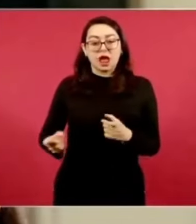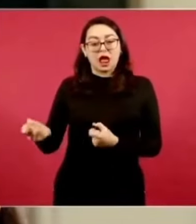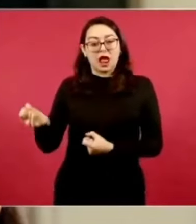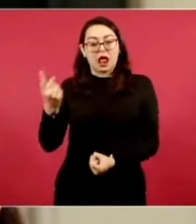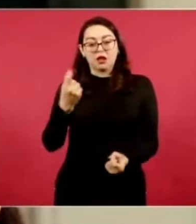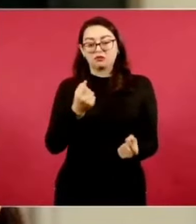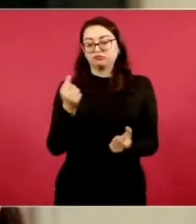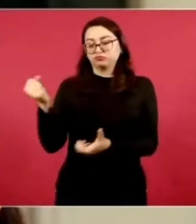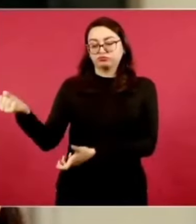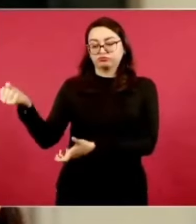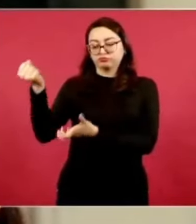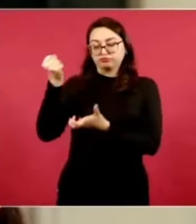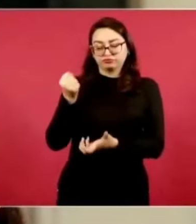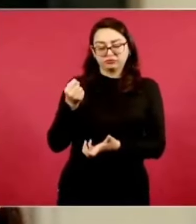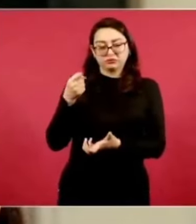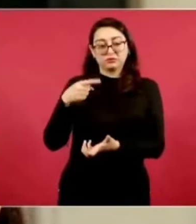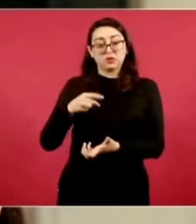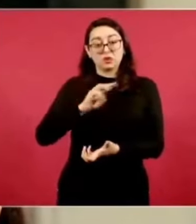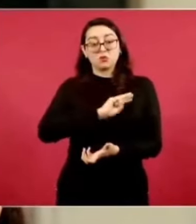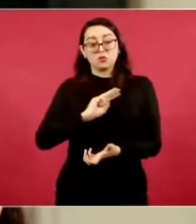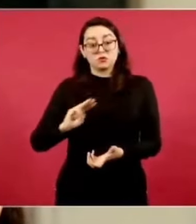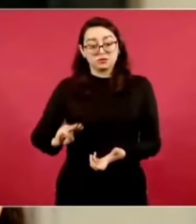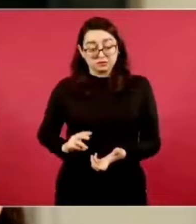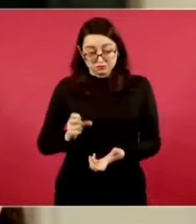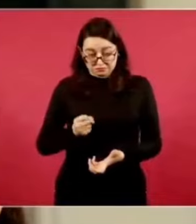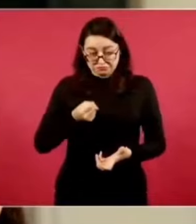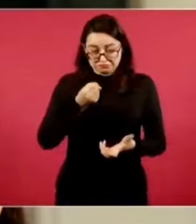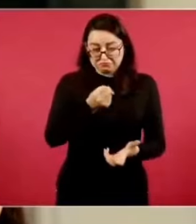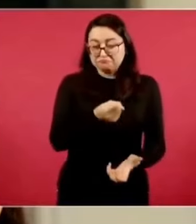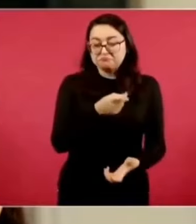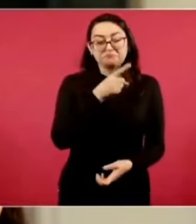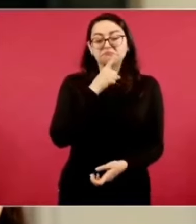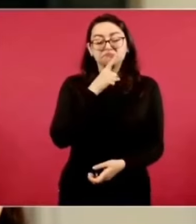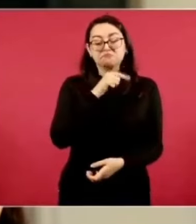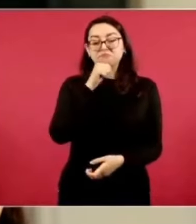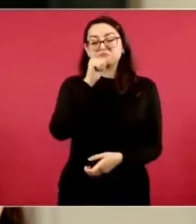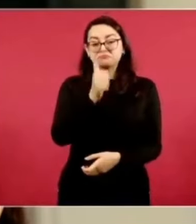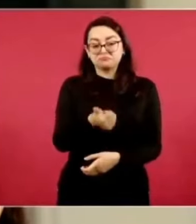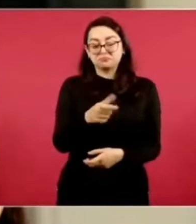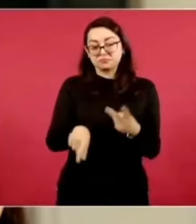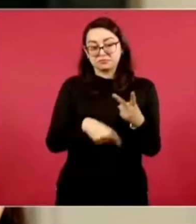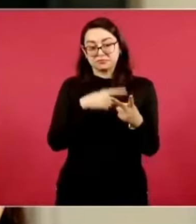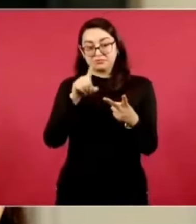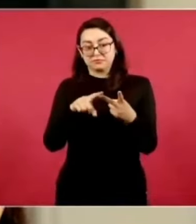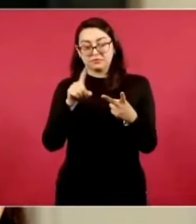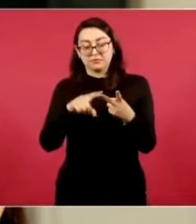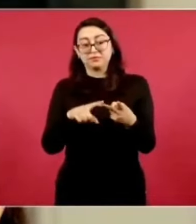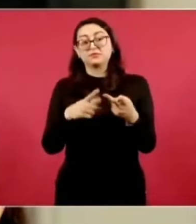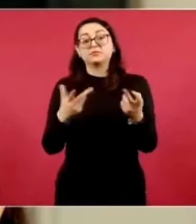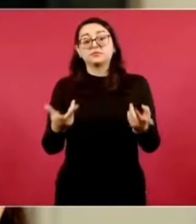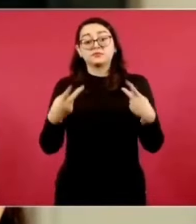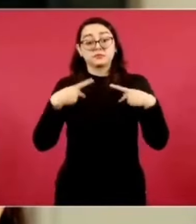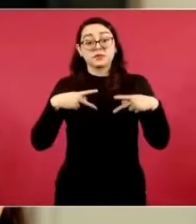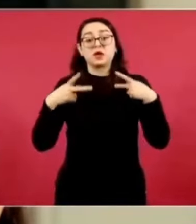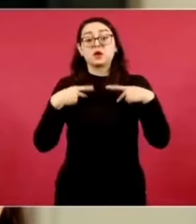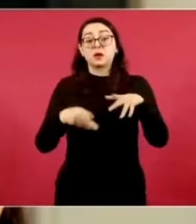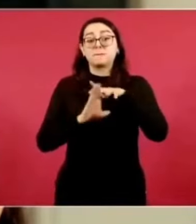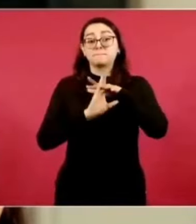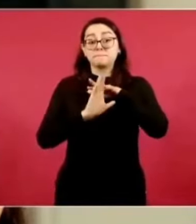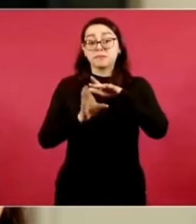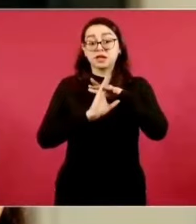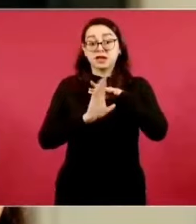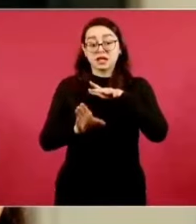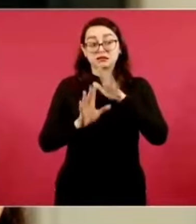le entregan todavía recursos municipales a sus agencias. Otra situación es la situación del voto en el extranjero de los migrantes, que pudiera ser